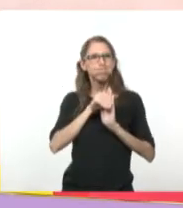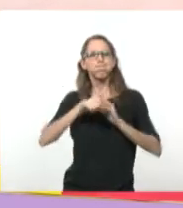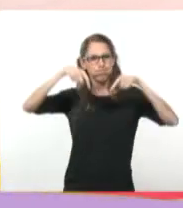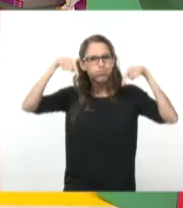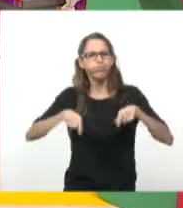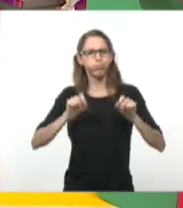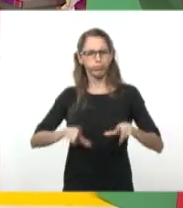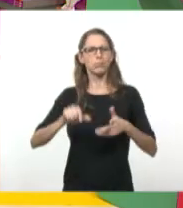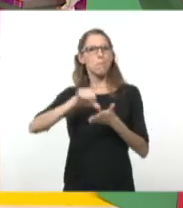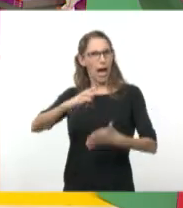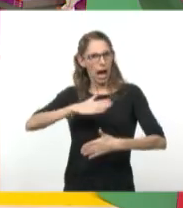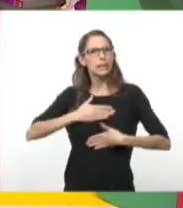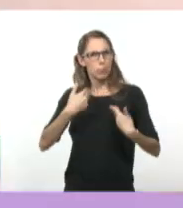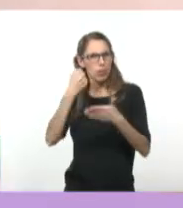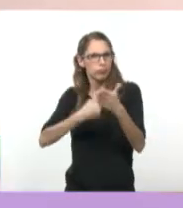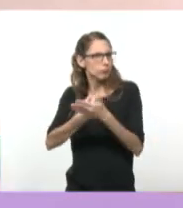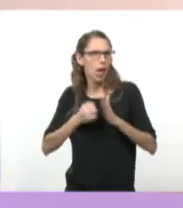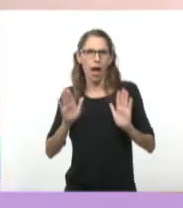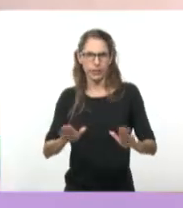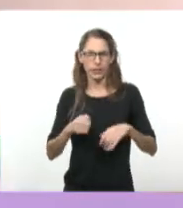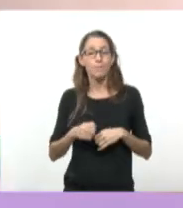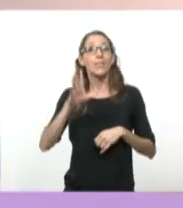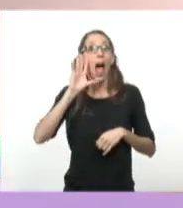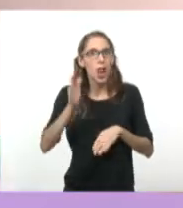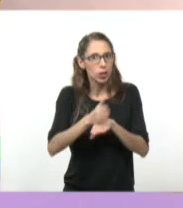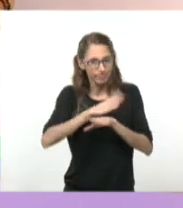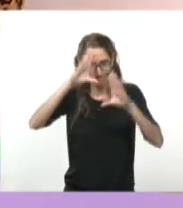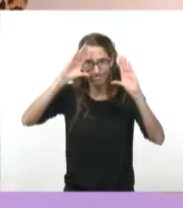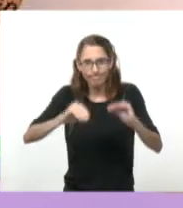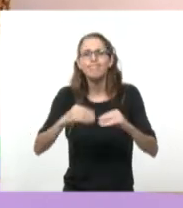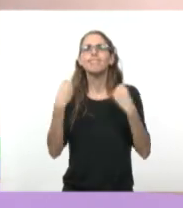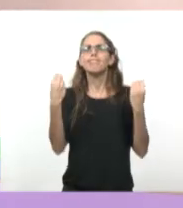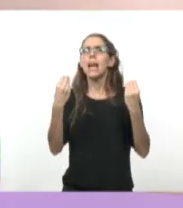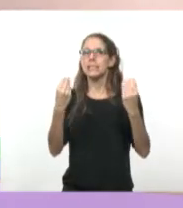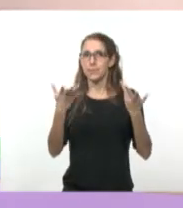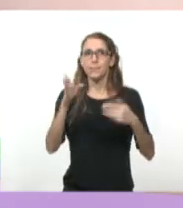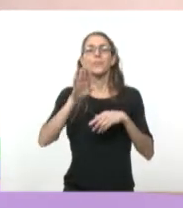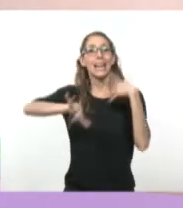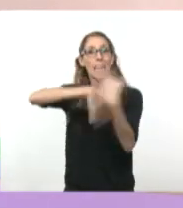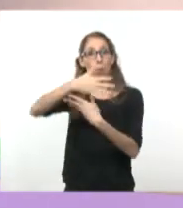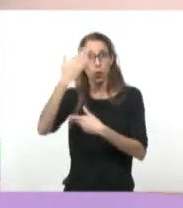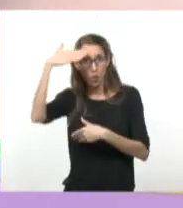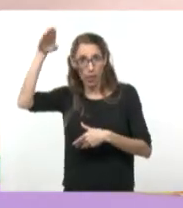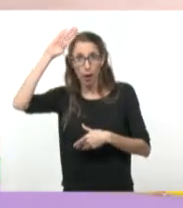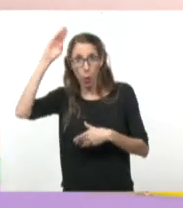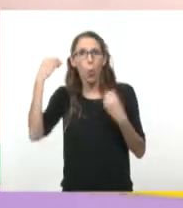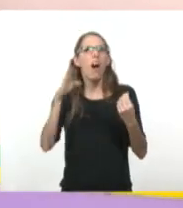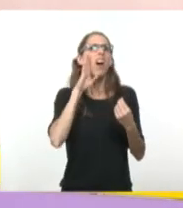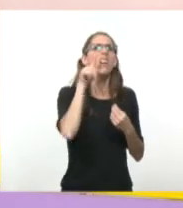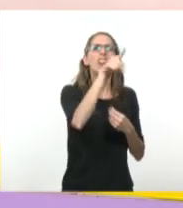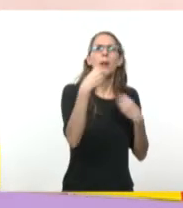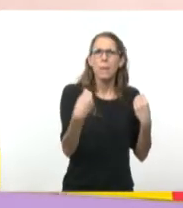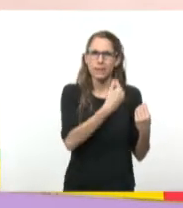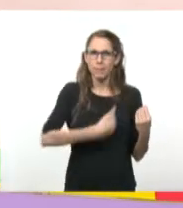decir con respecto al mundo que cambia, qué es lo que pasa con Estados Unidos luego de la Revolución Cubana, Kennedy va a